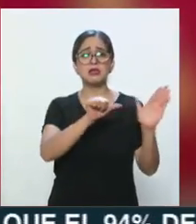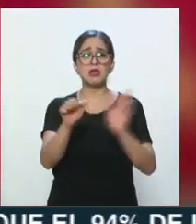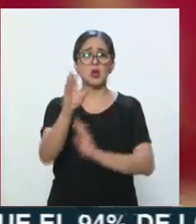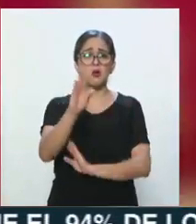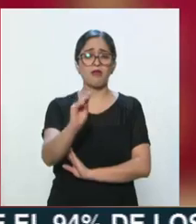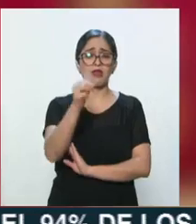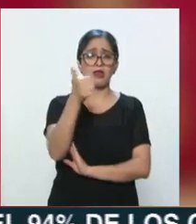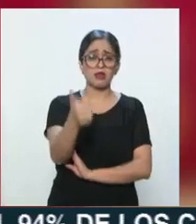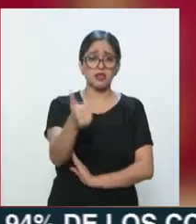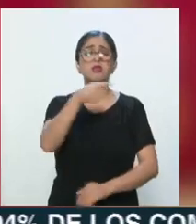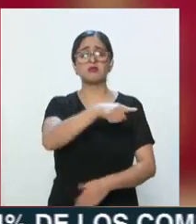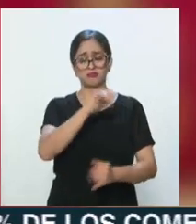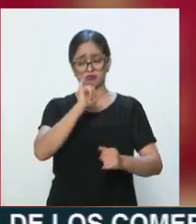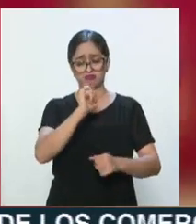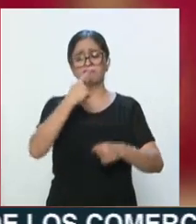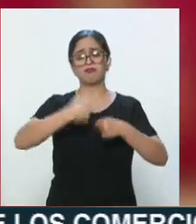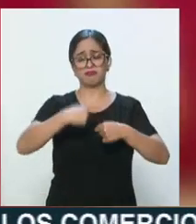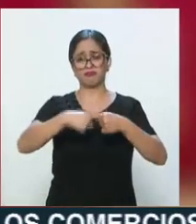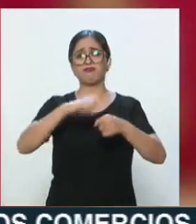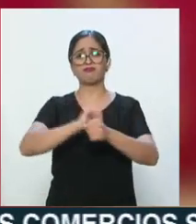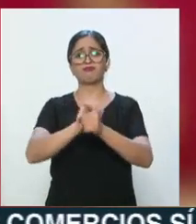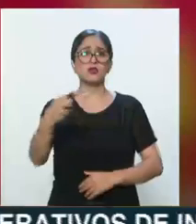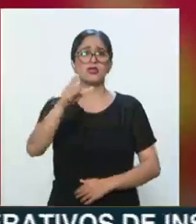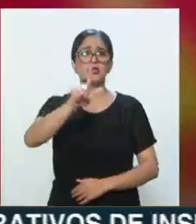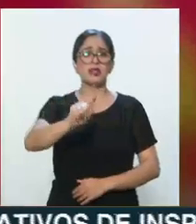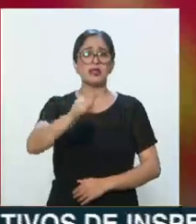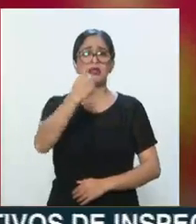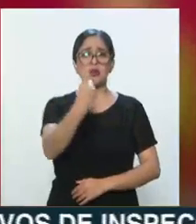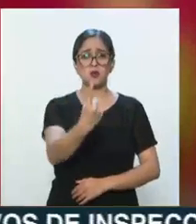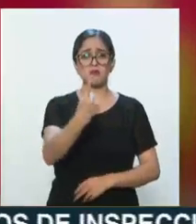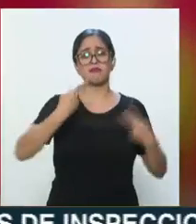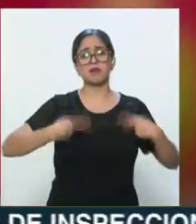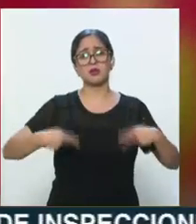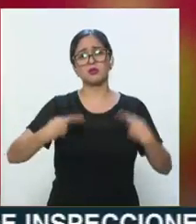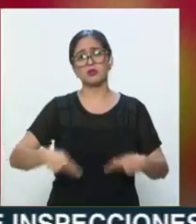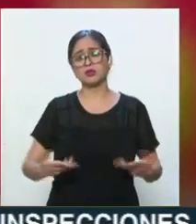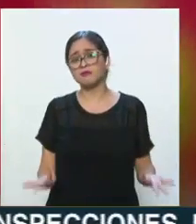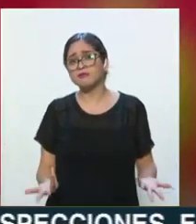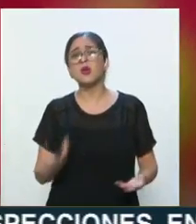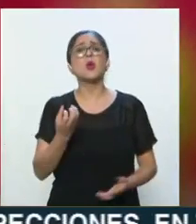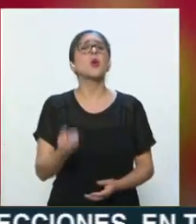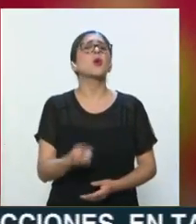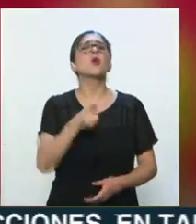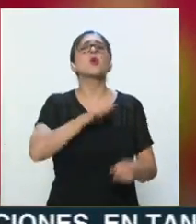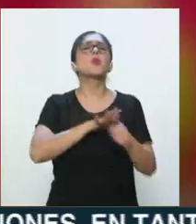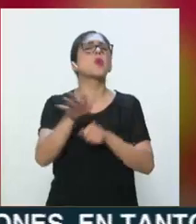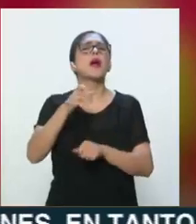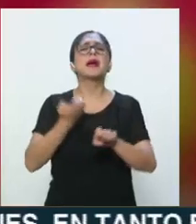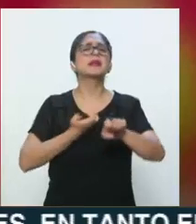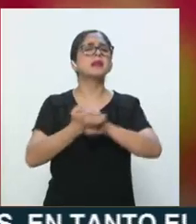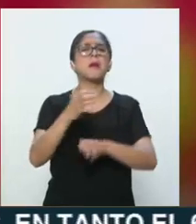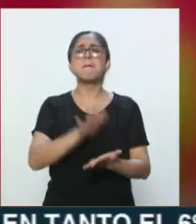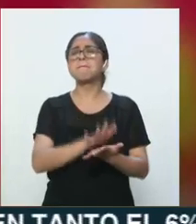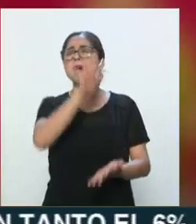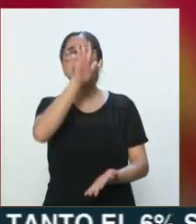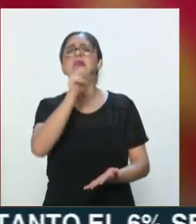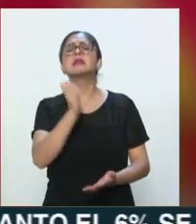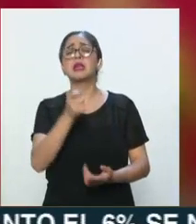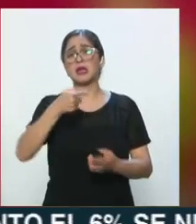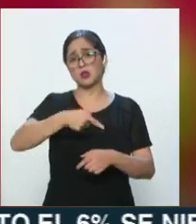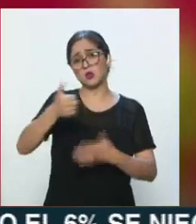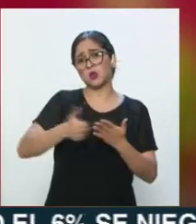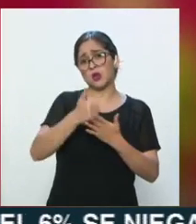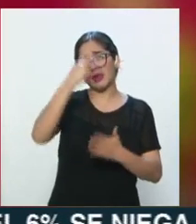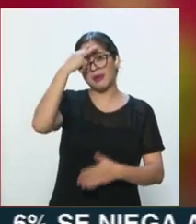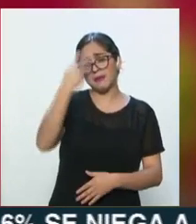se encuentran activos. Y con respecto a las defunciones, los estados con mayor número de pacientes son la Ciudad de México,